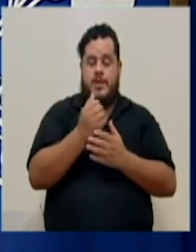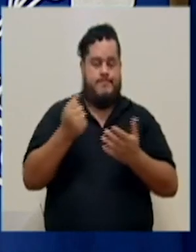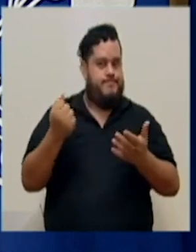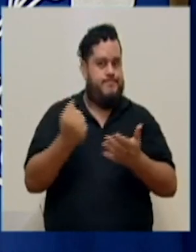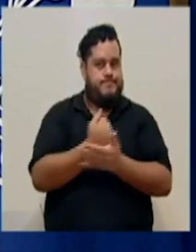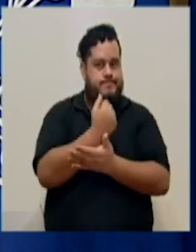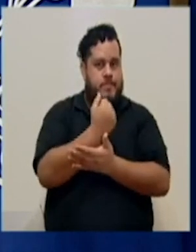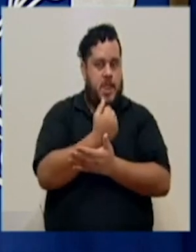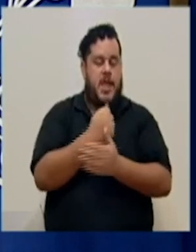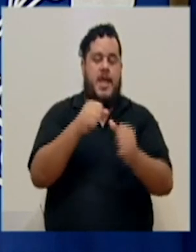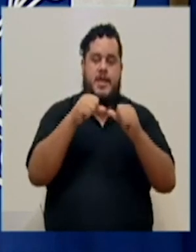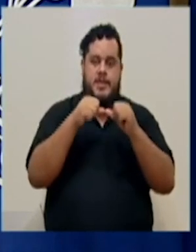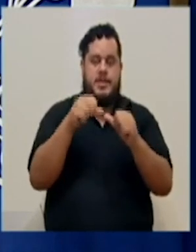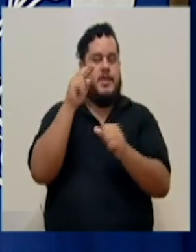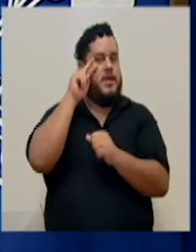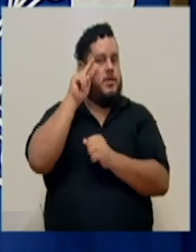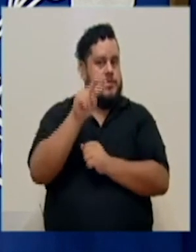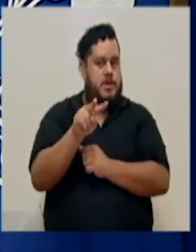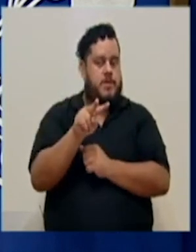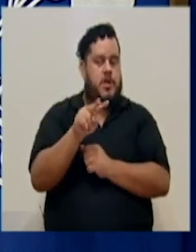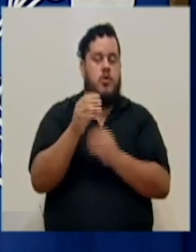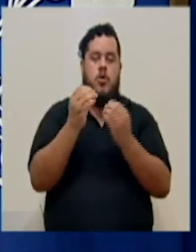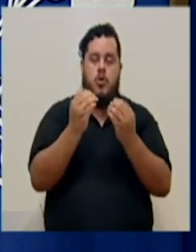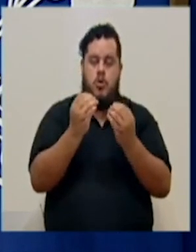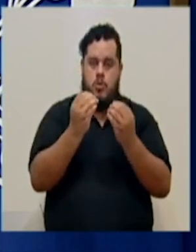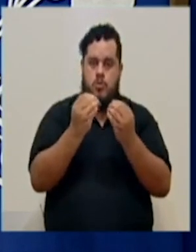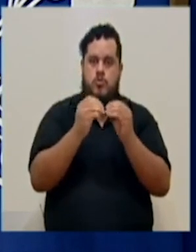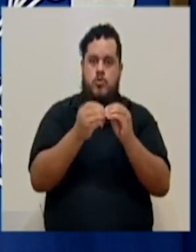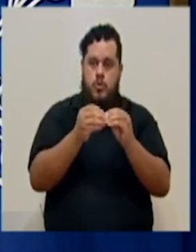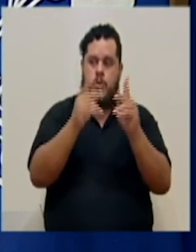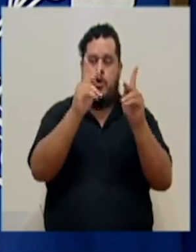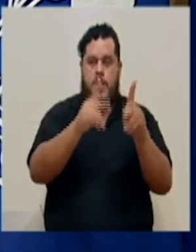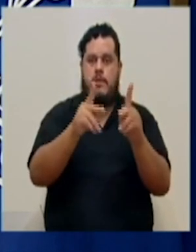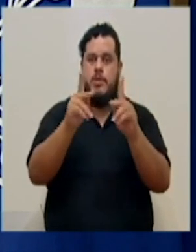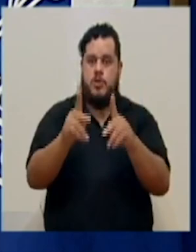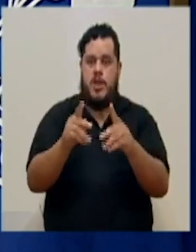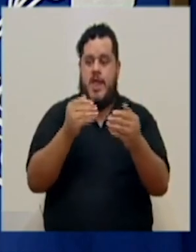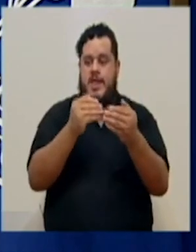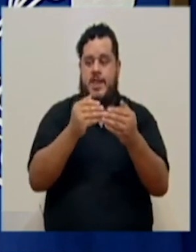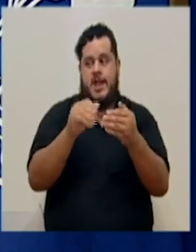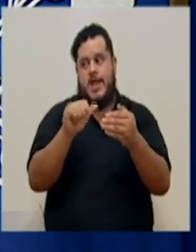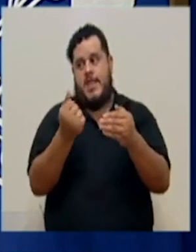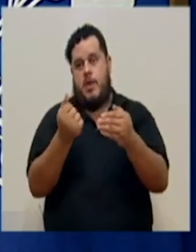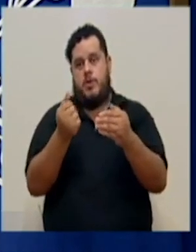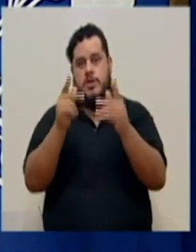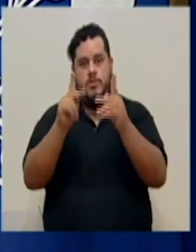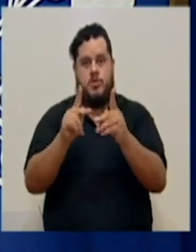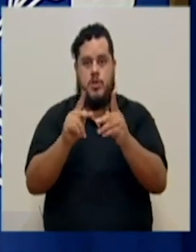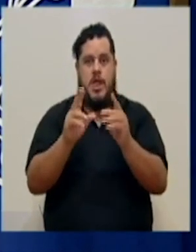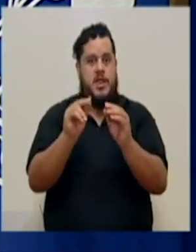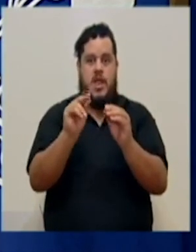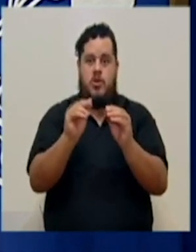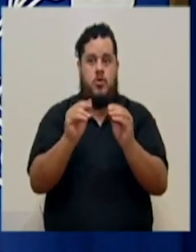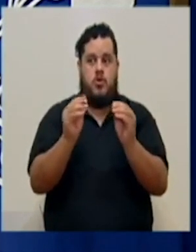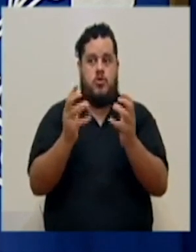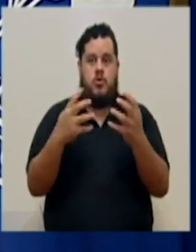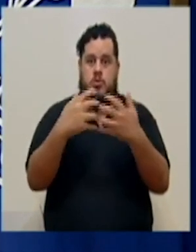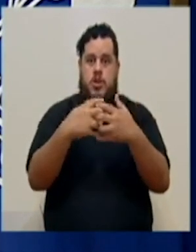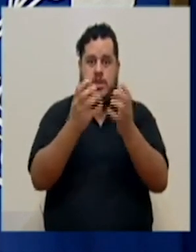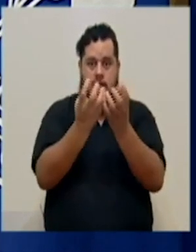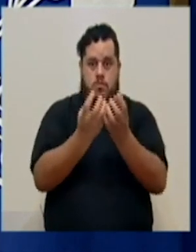lamentablemente se sigue observando una cantidad importante de personas que están cerca de otras personas que no son de su burbuja